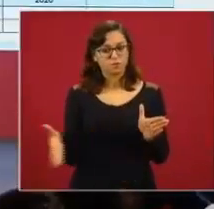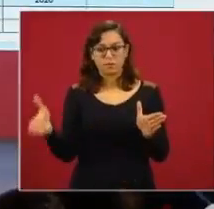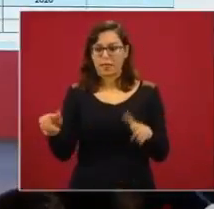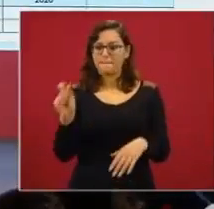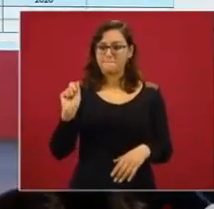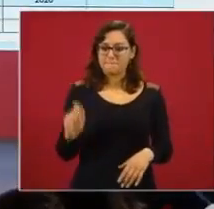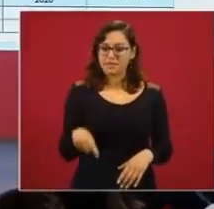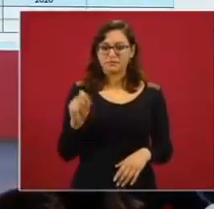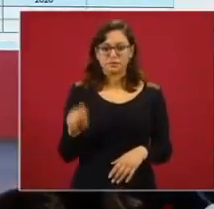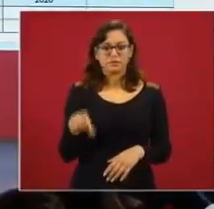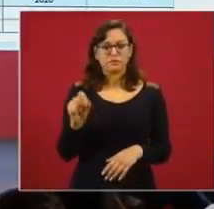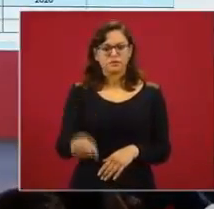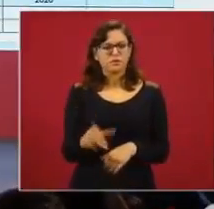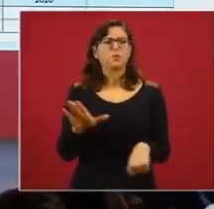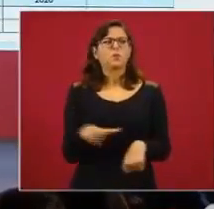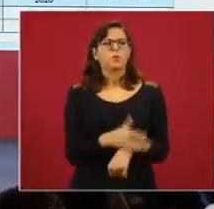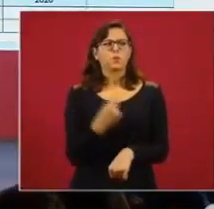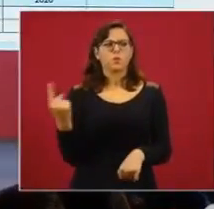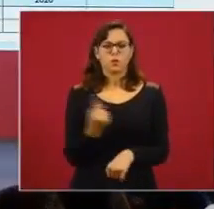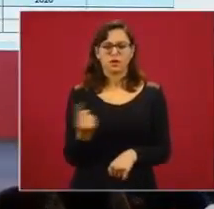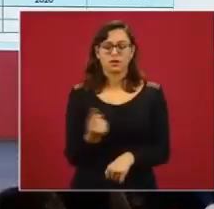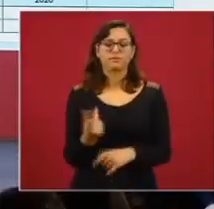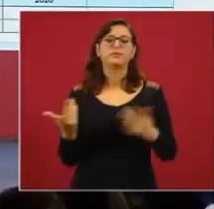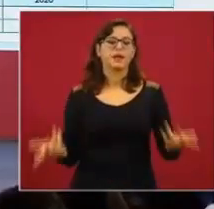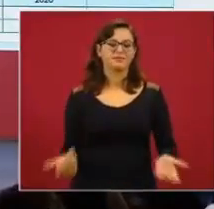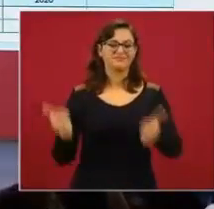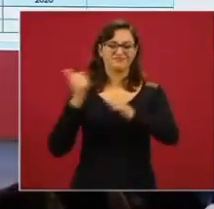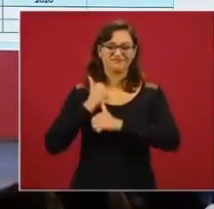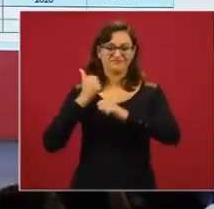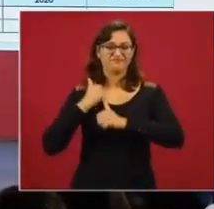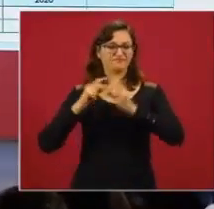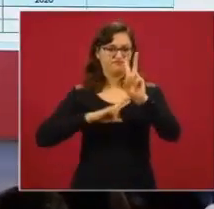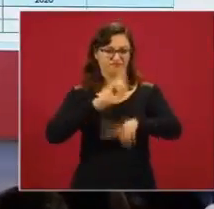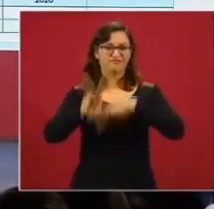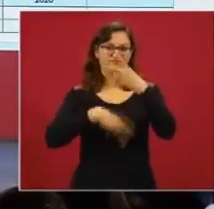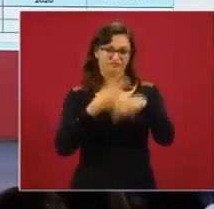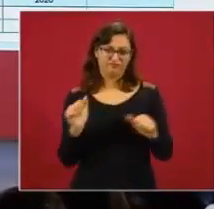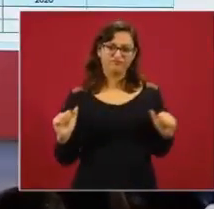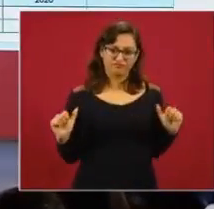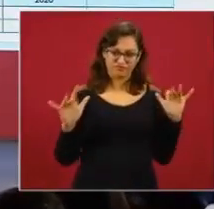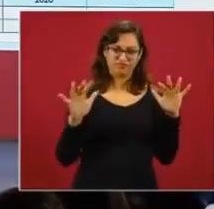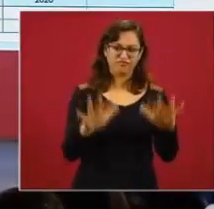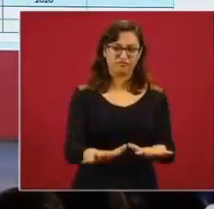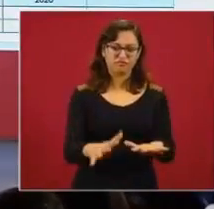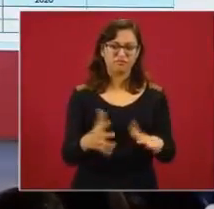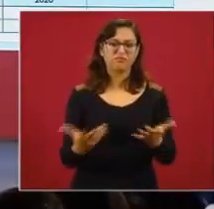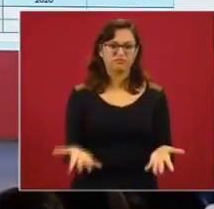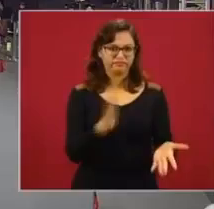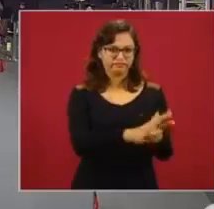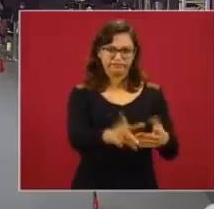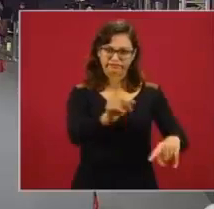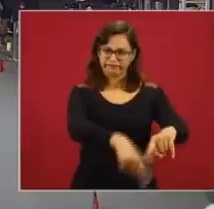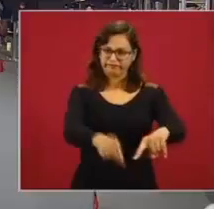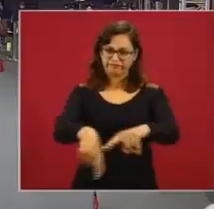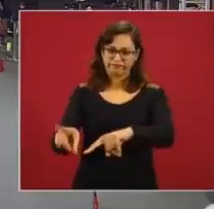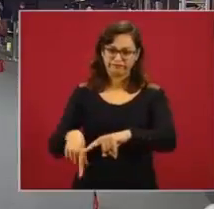comportamiento. Esto obedece también a las tropas que destinamos para hacer esta actividad. No es redituable